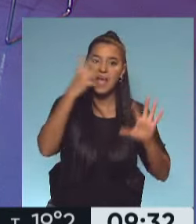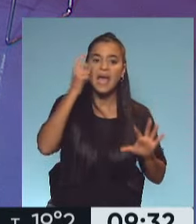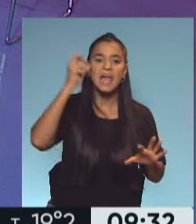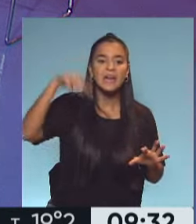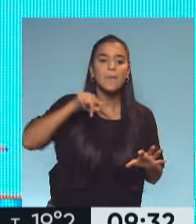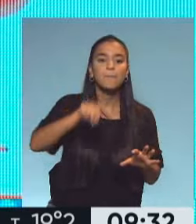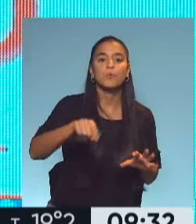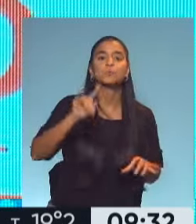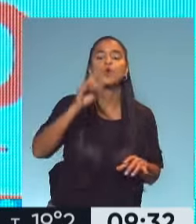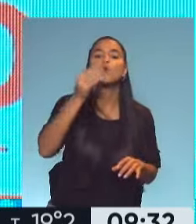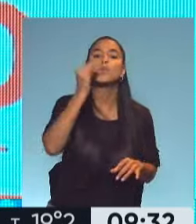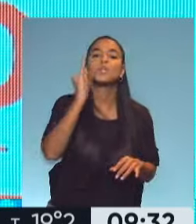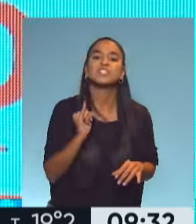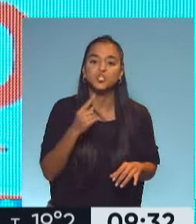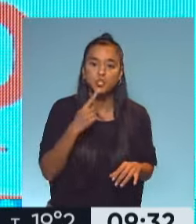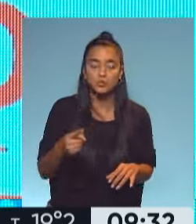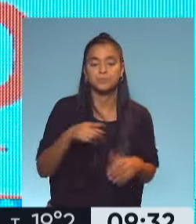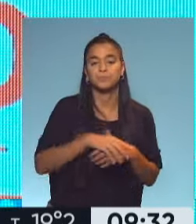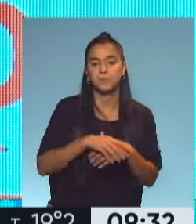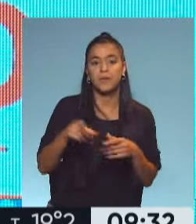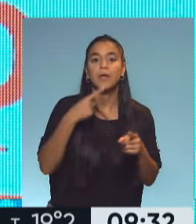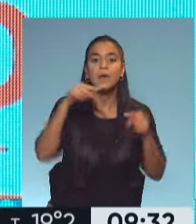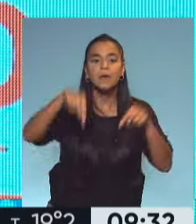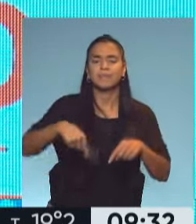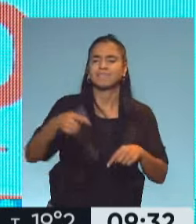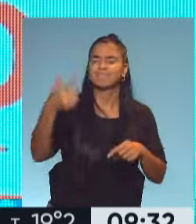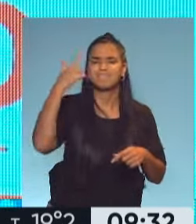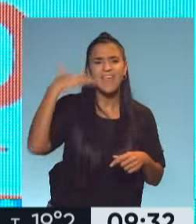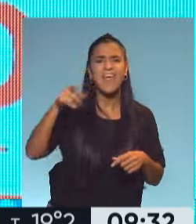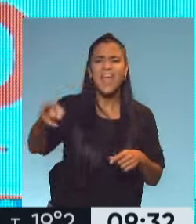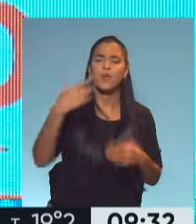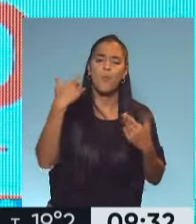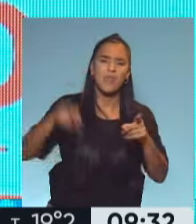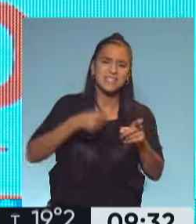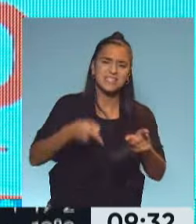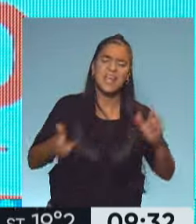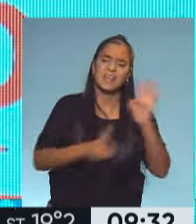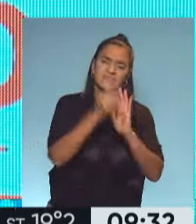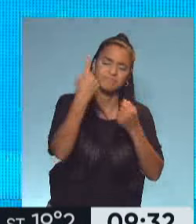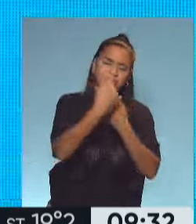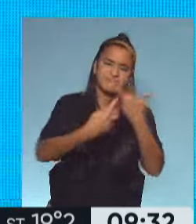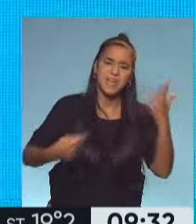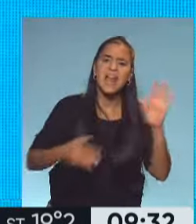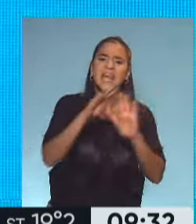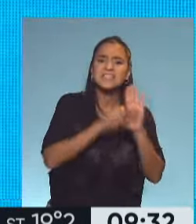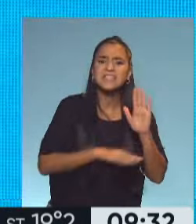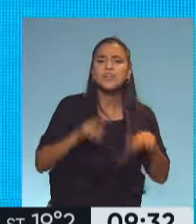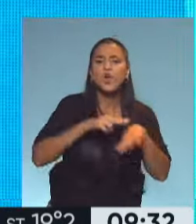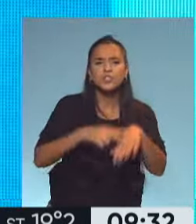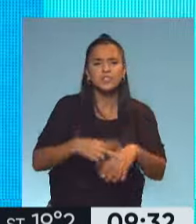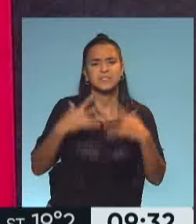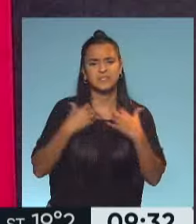.nutricion arroba hernan.nutricion a este genio lo pueden seguir en las redes. Miles de recetas y sobre todo consejos